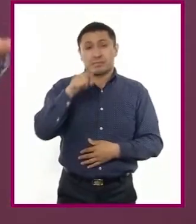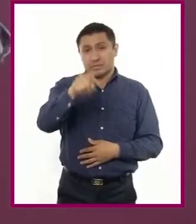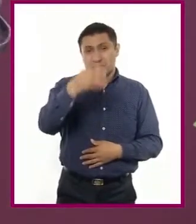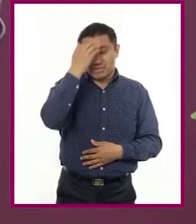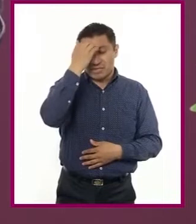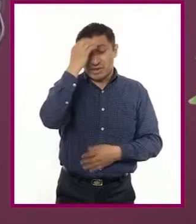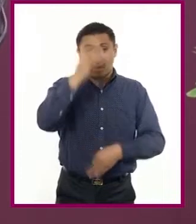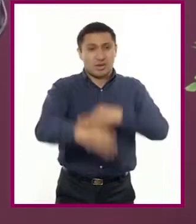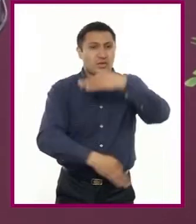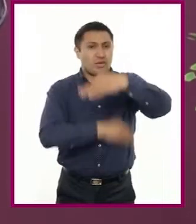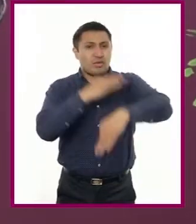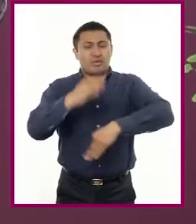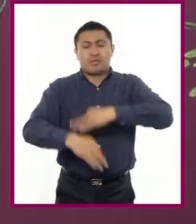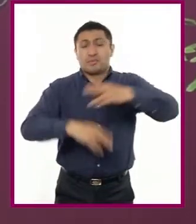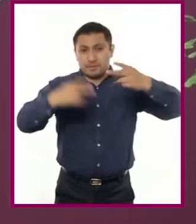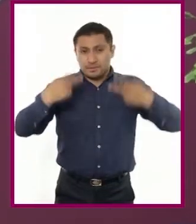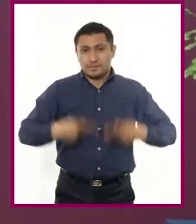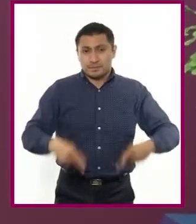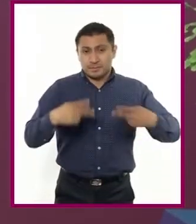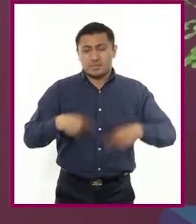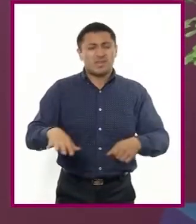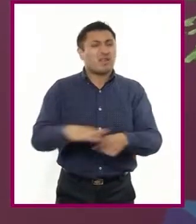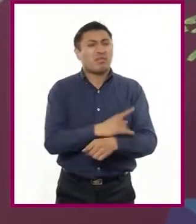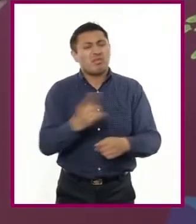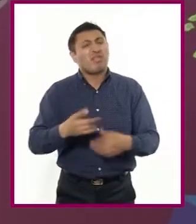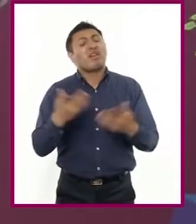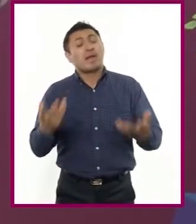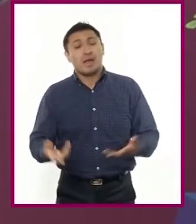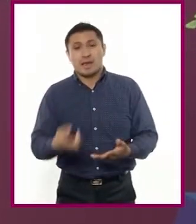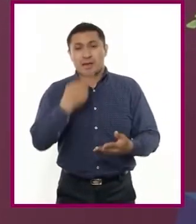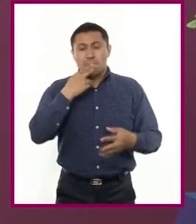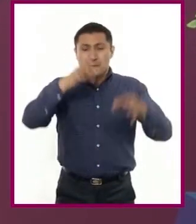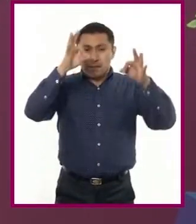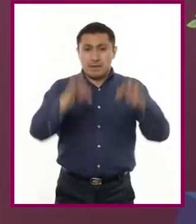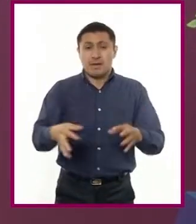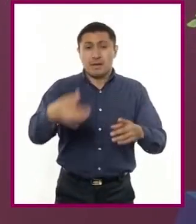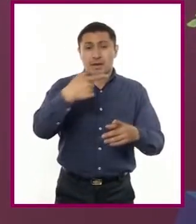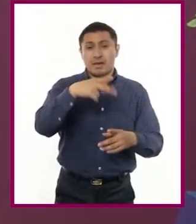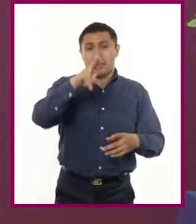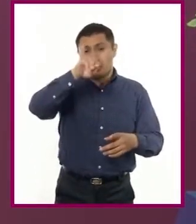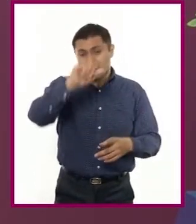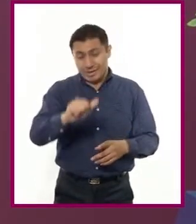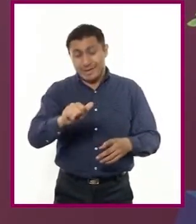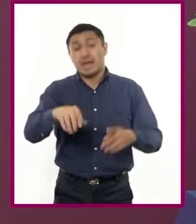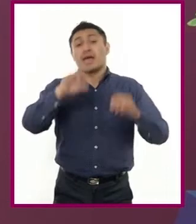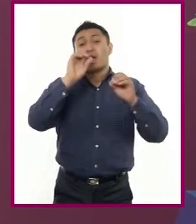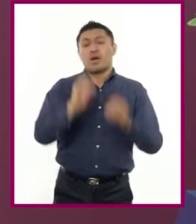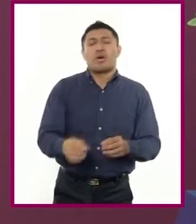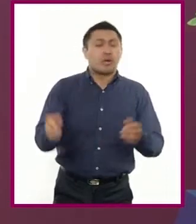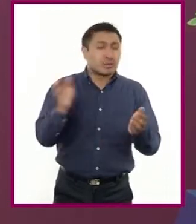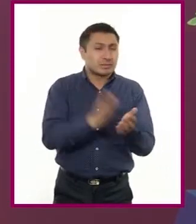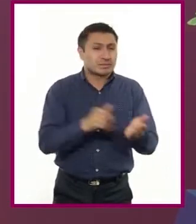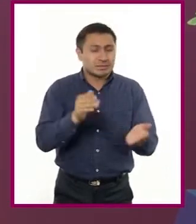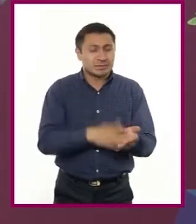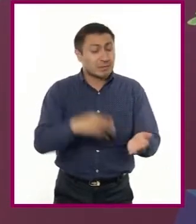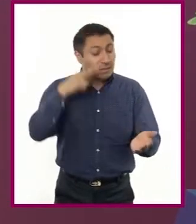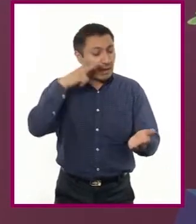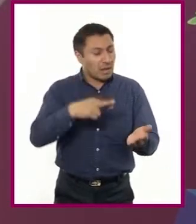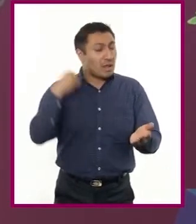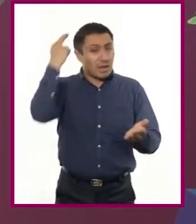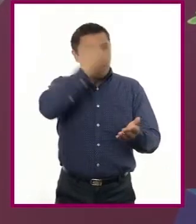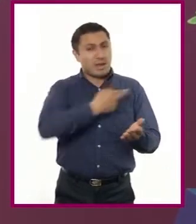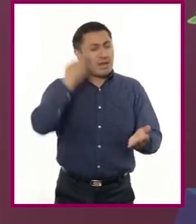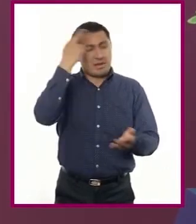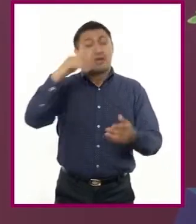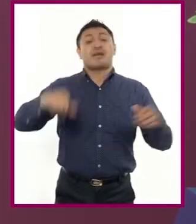por toda la ciudadanía, porque sirven como guías o referentes para evaluar la actuación de las